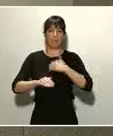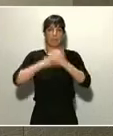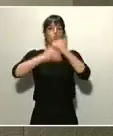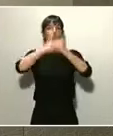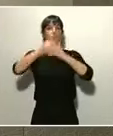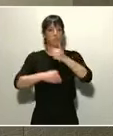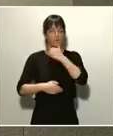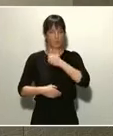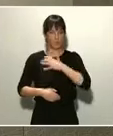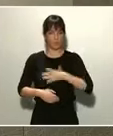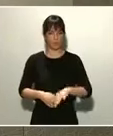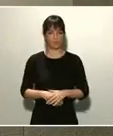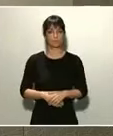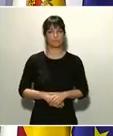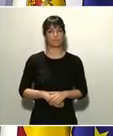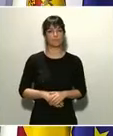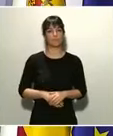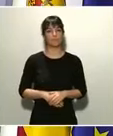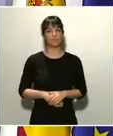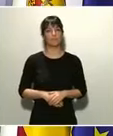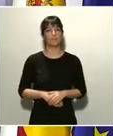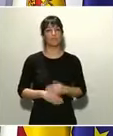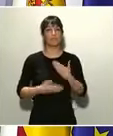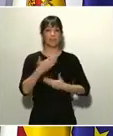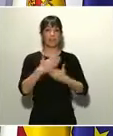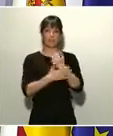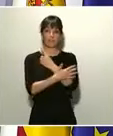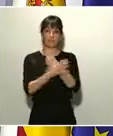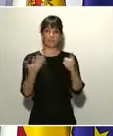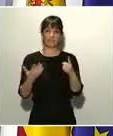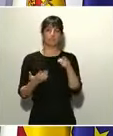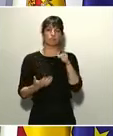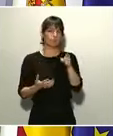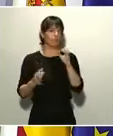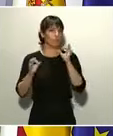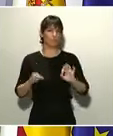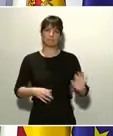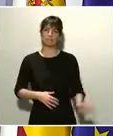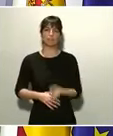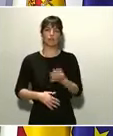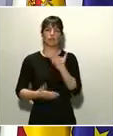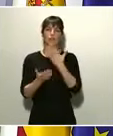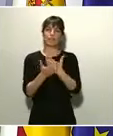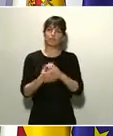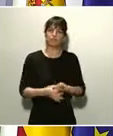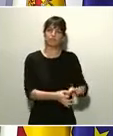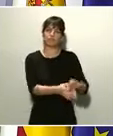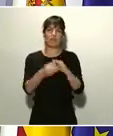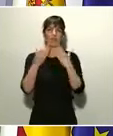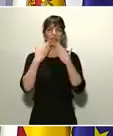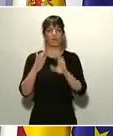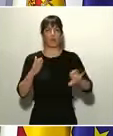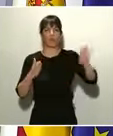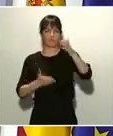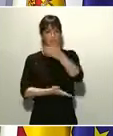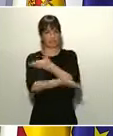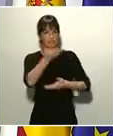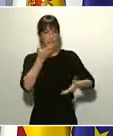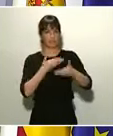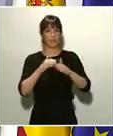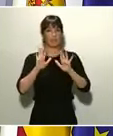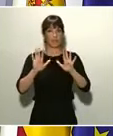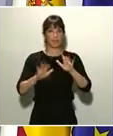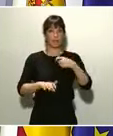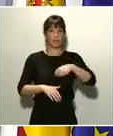sus comparecencias esta misma noche, pide unidad y agradece la colaboración de las comunidades autónomas. Pero desde la presidenta de Madrid,